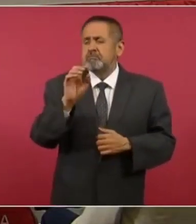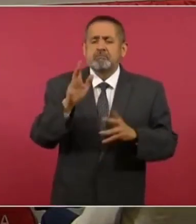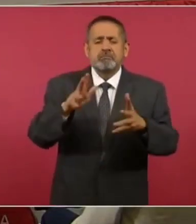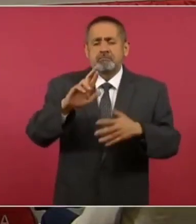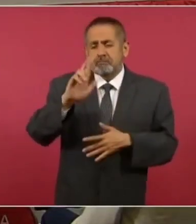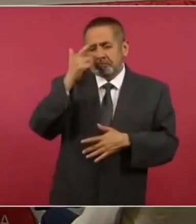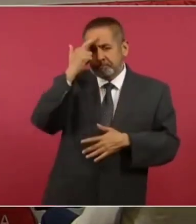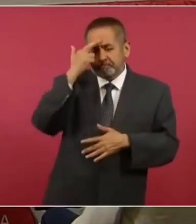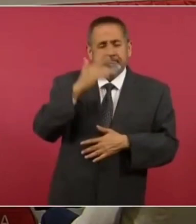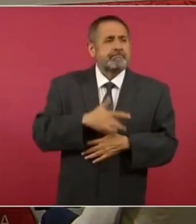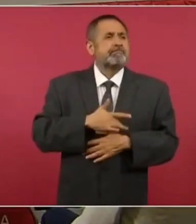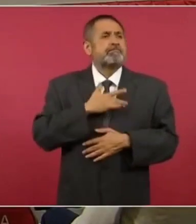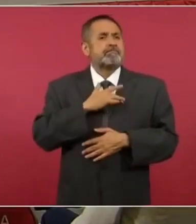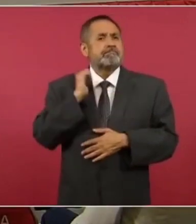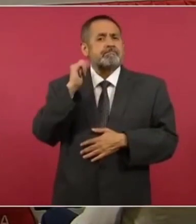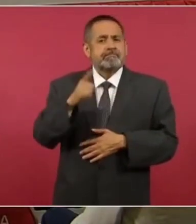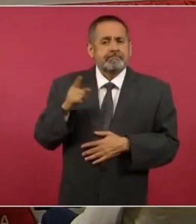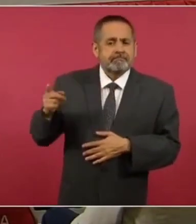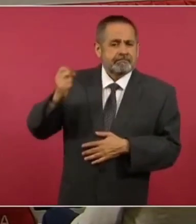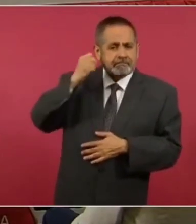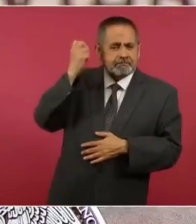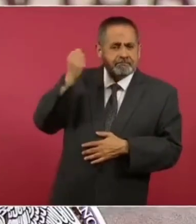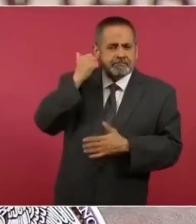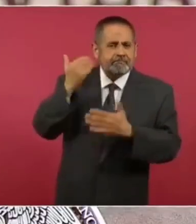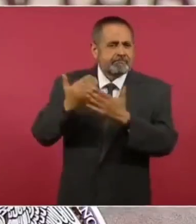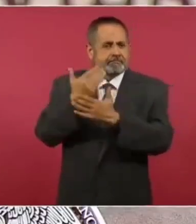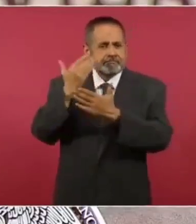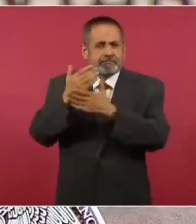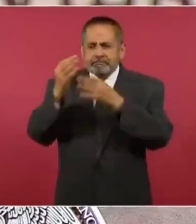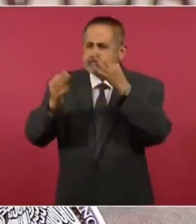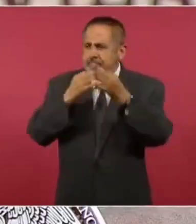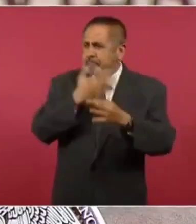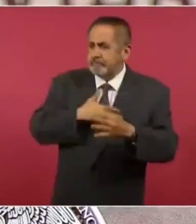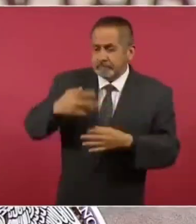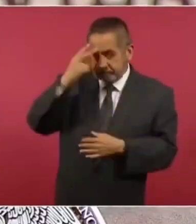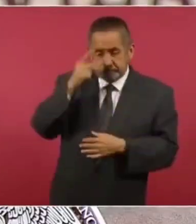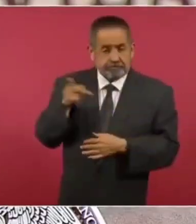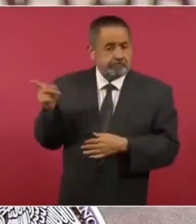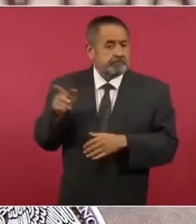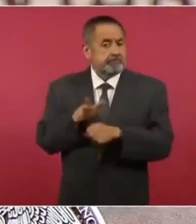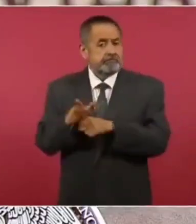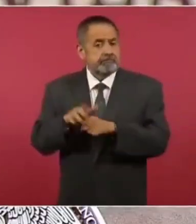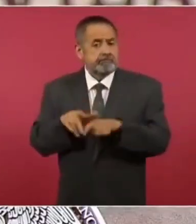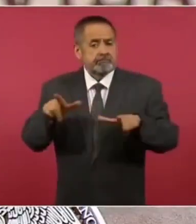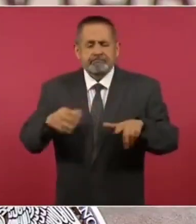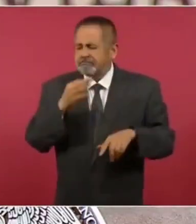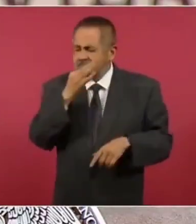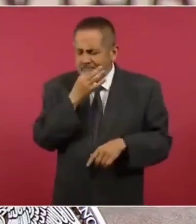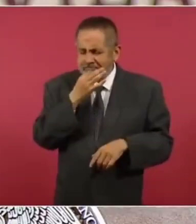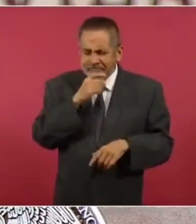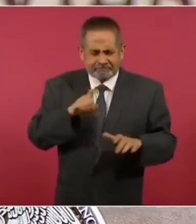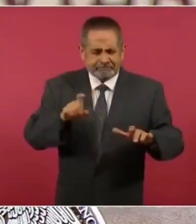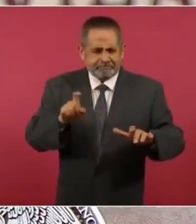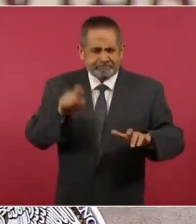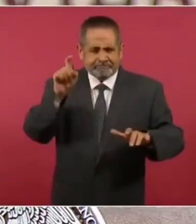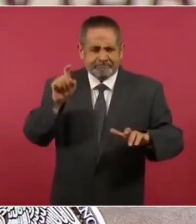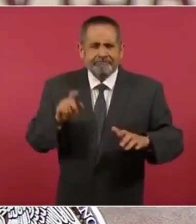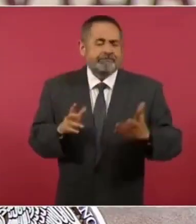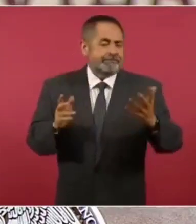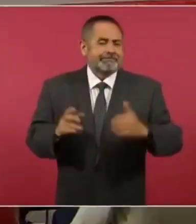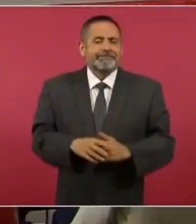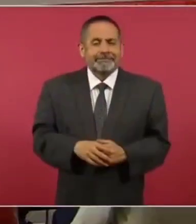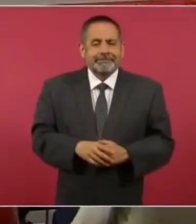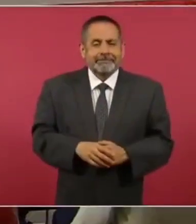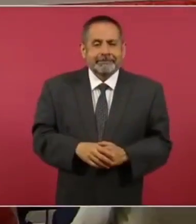fragmento de las conferencias del presidente de México, ya lo pueden hacer de forma inmediata. Y